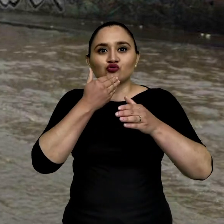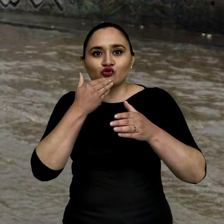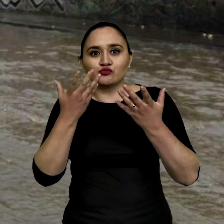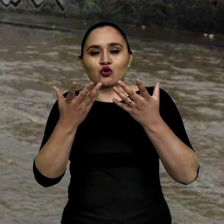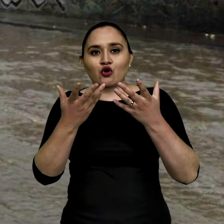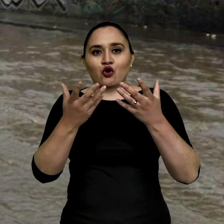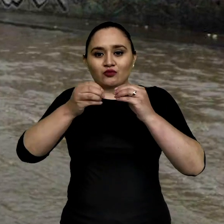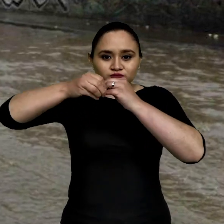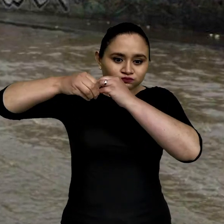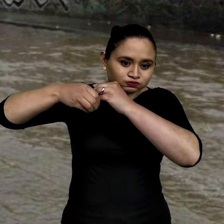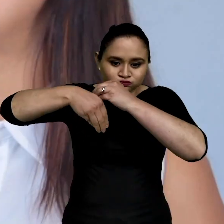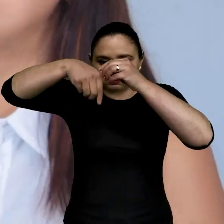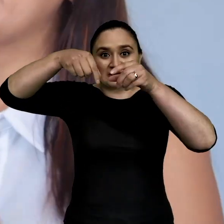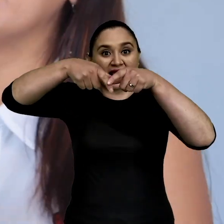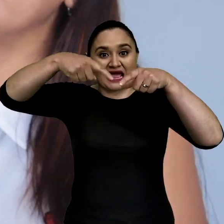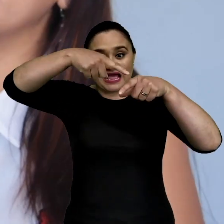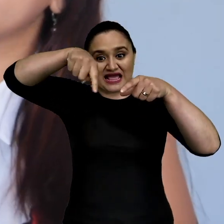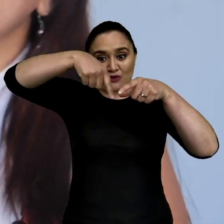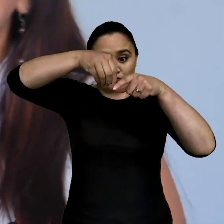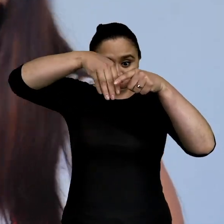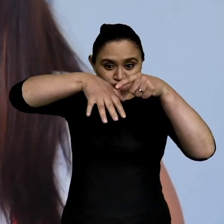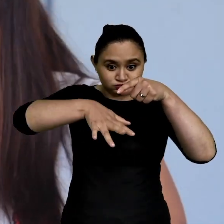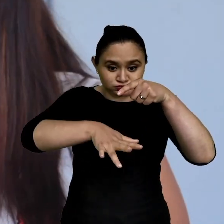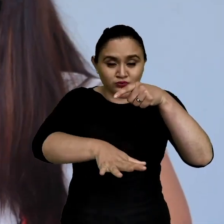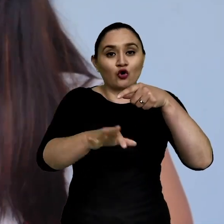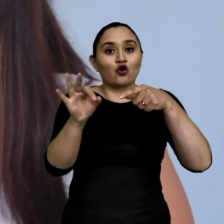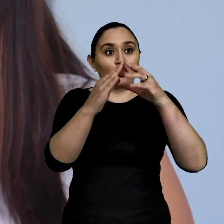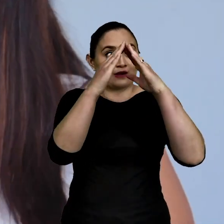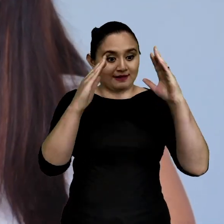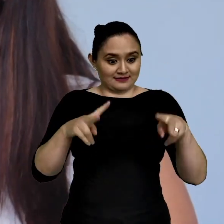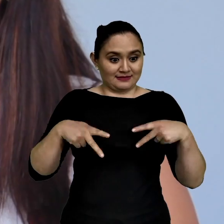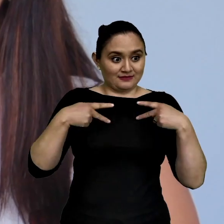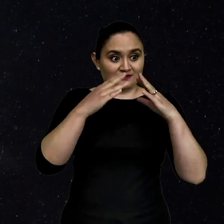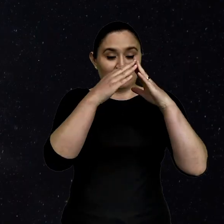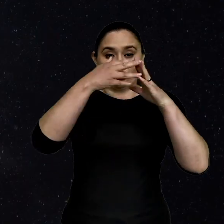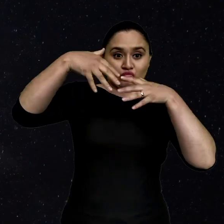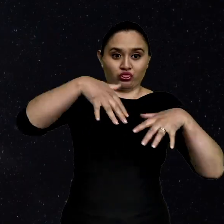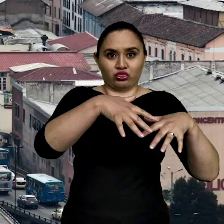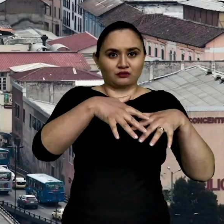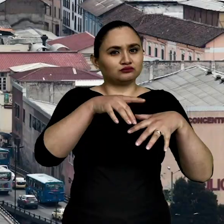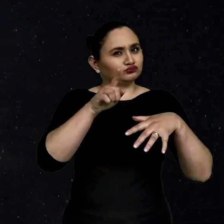planeación urbana, no ubicarnos en zonas de riesgo, es muy importante.